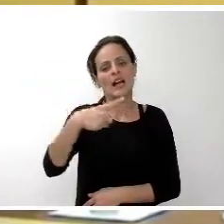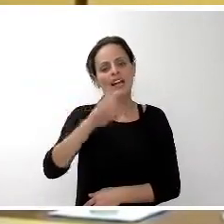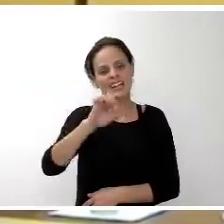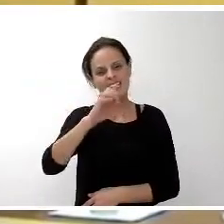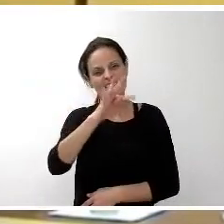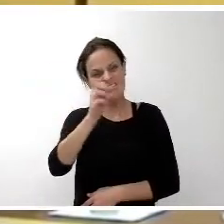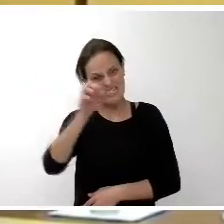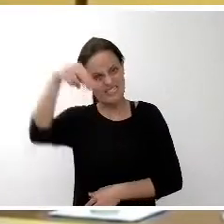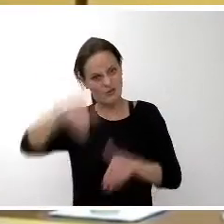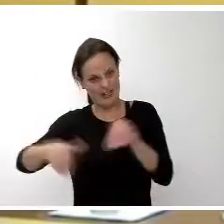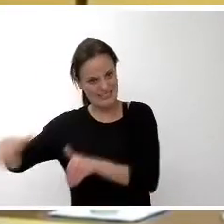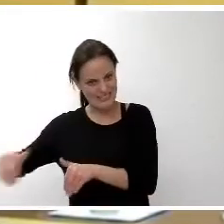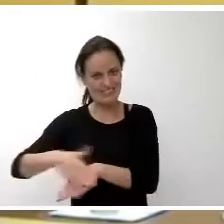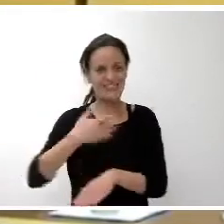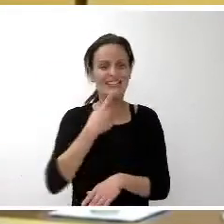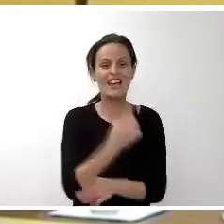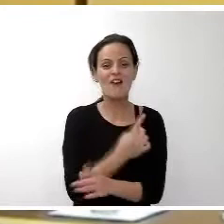Para que de alguna manera, Paula,